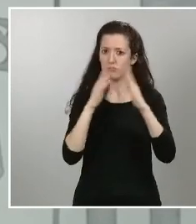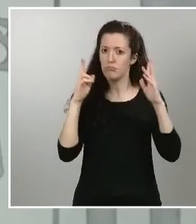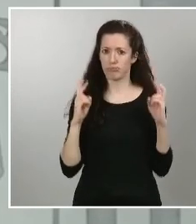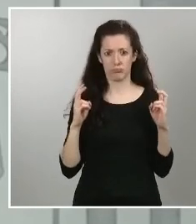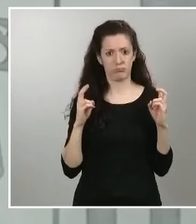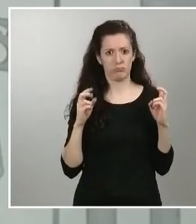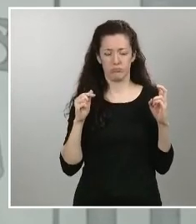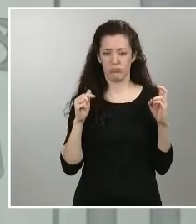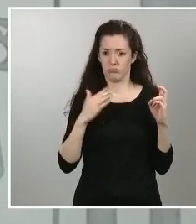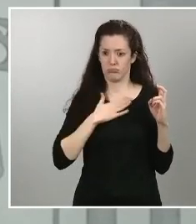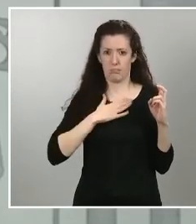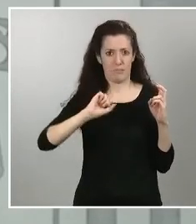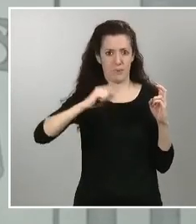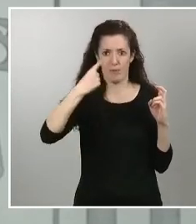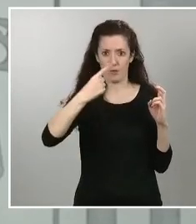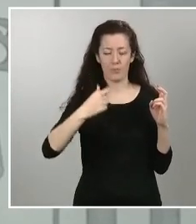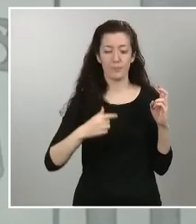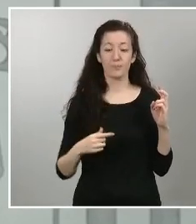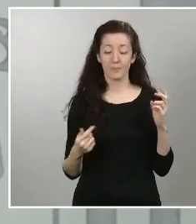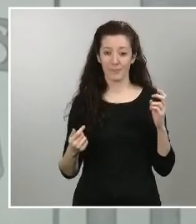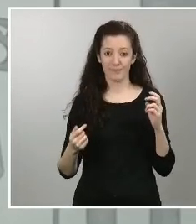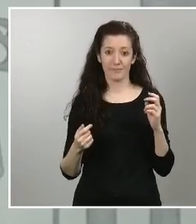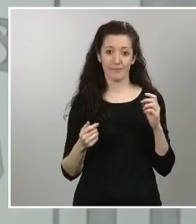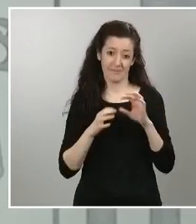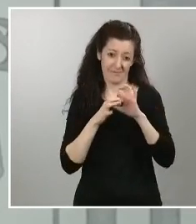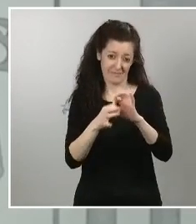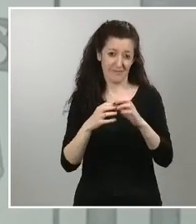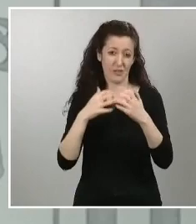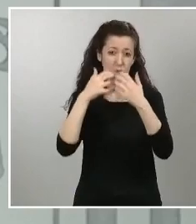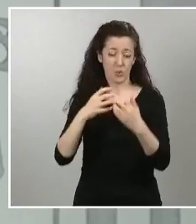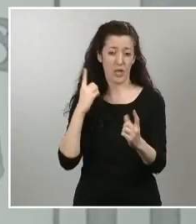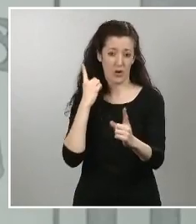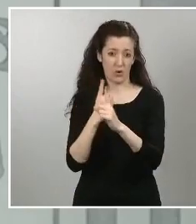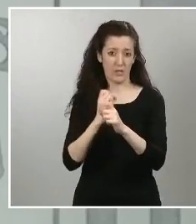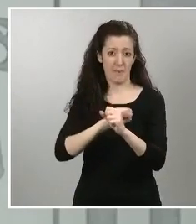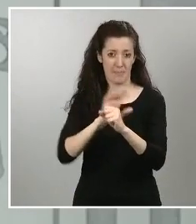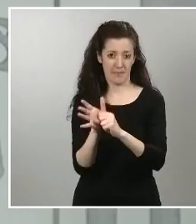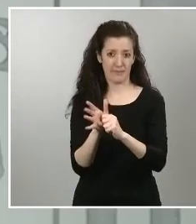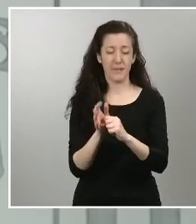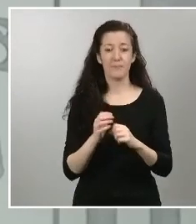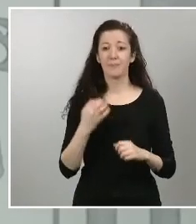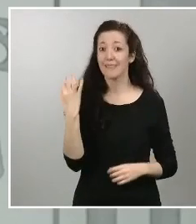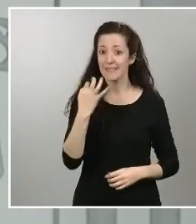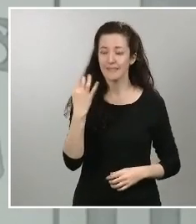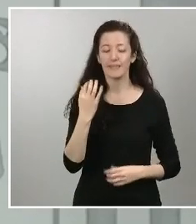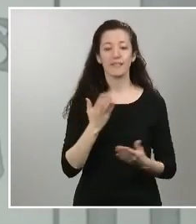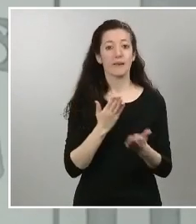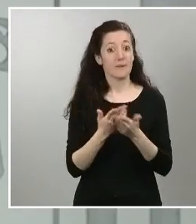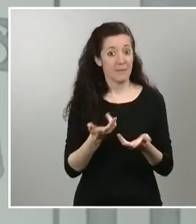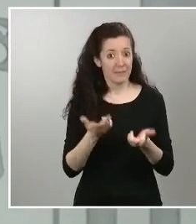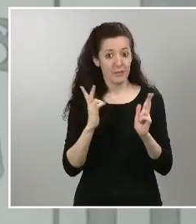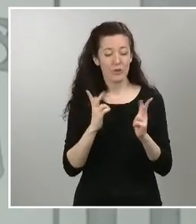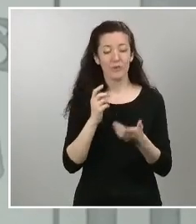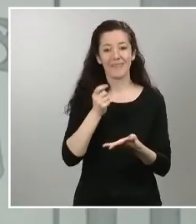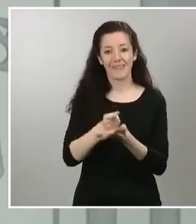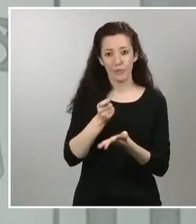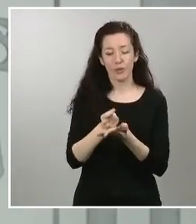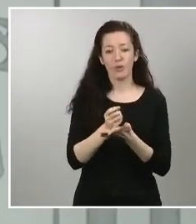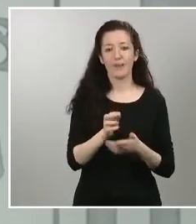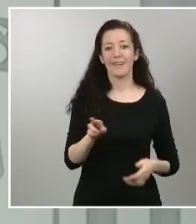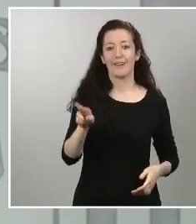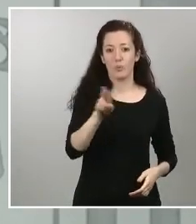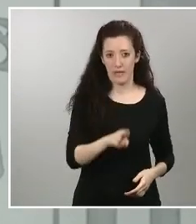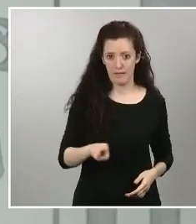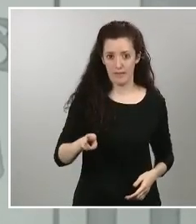contra la pandemia que es este permiso retribuido recuperable que nos tiene que permitir que aquellos trabajadores de